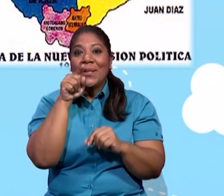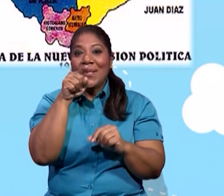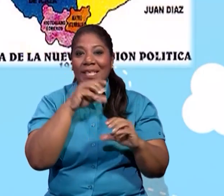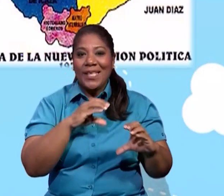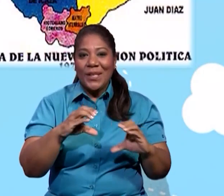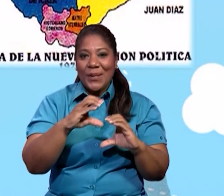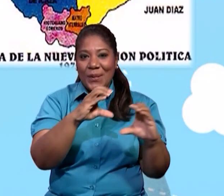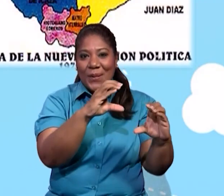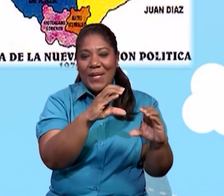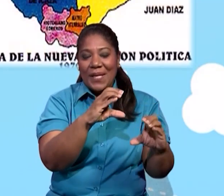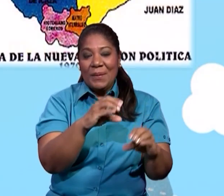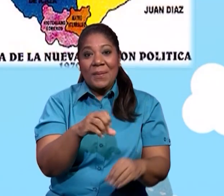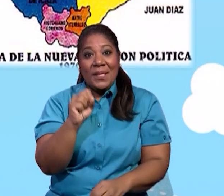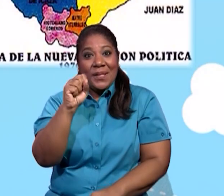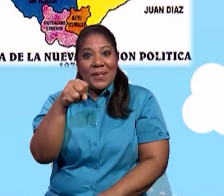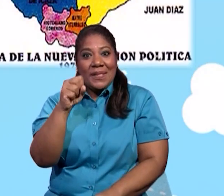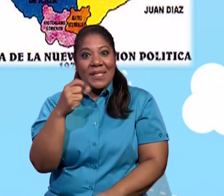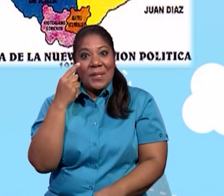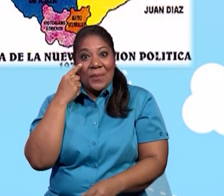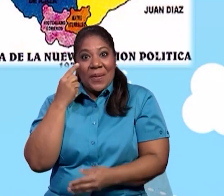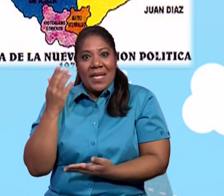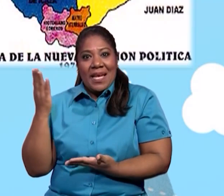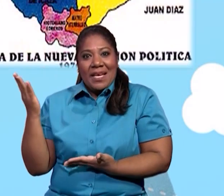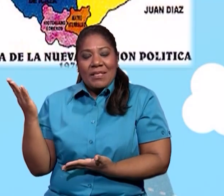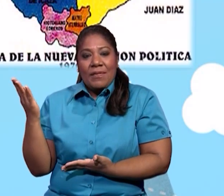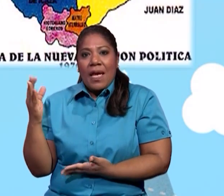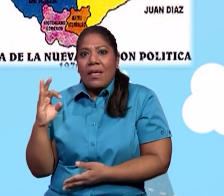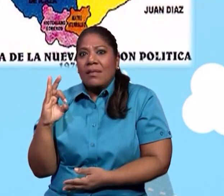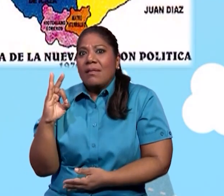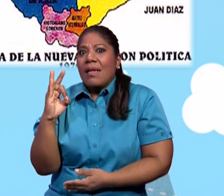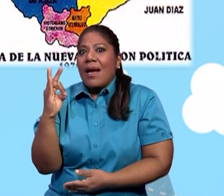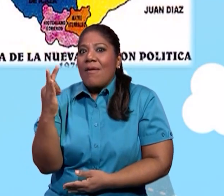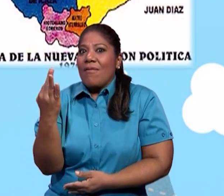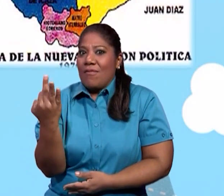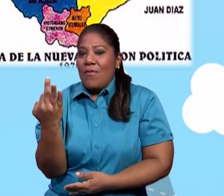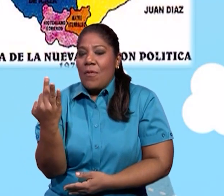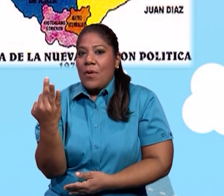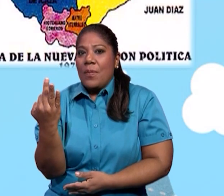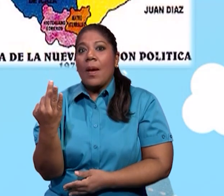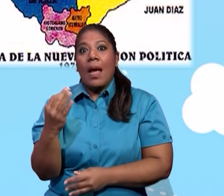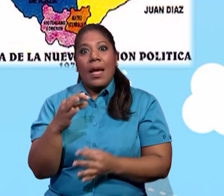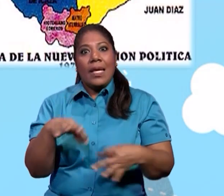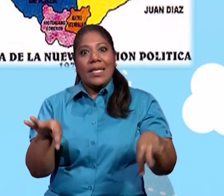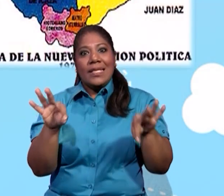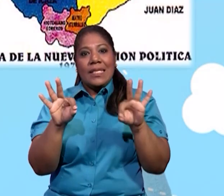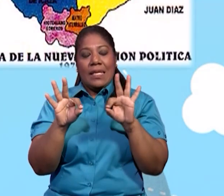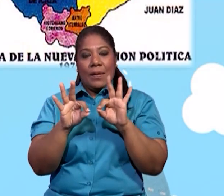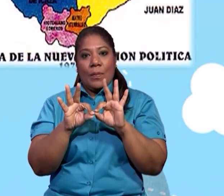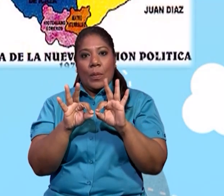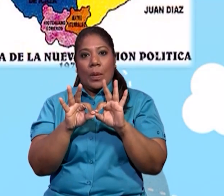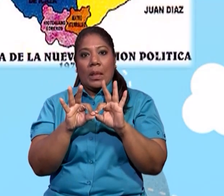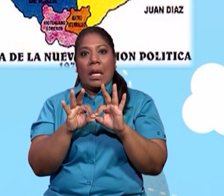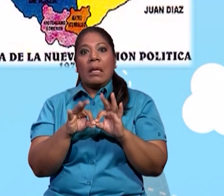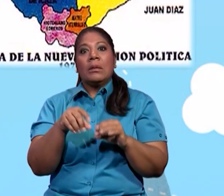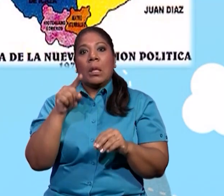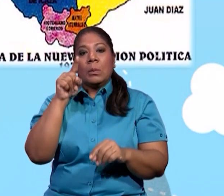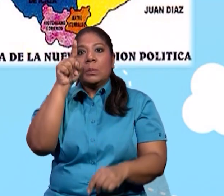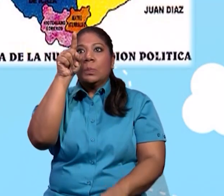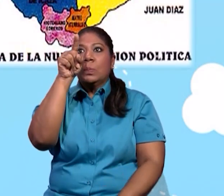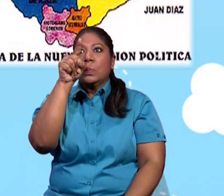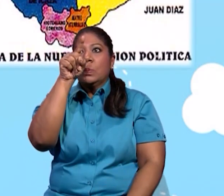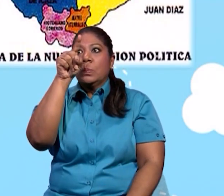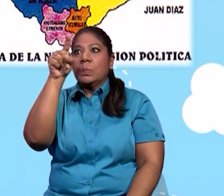corregimiento, podrás reconocer su forma, la cual puede ser rectangular,